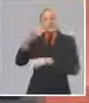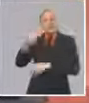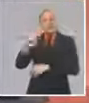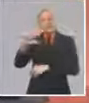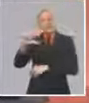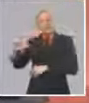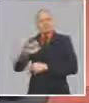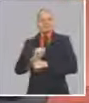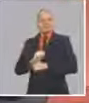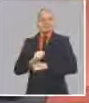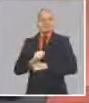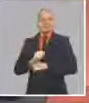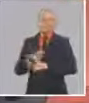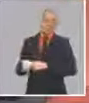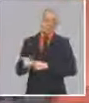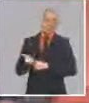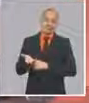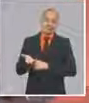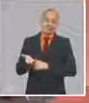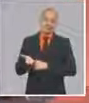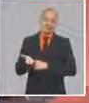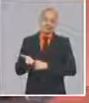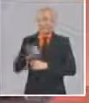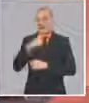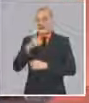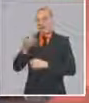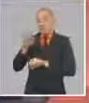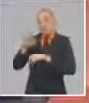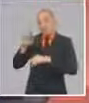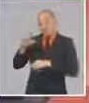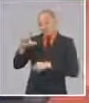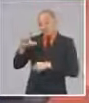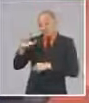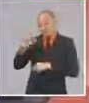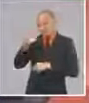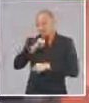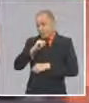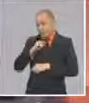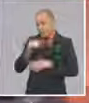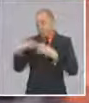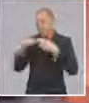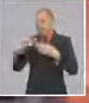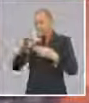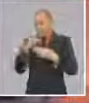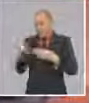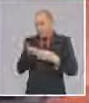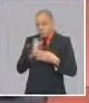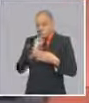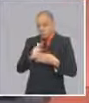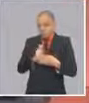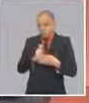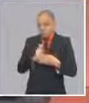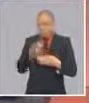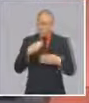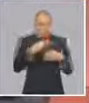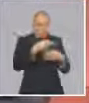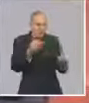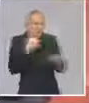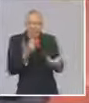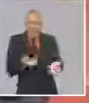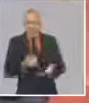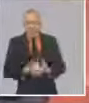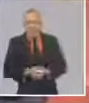esa divisa. ¿Qué nos hubiéramos hecho si esa divisa no se hubiera cartado? ¿Qué nivel de oferta le pudiéramos dar a nuestra población?